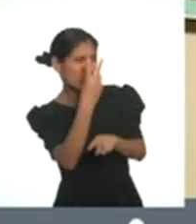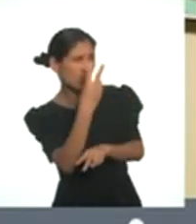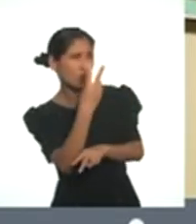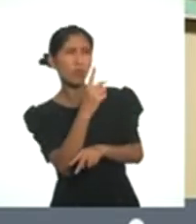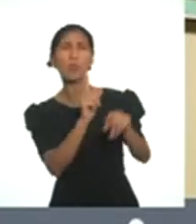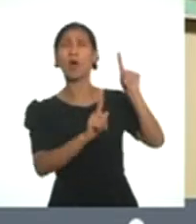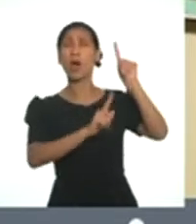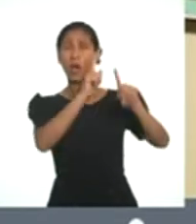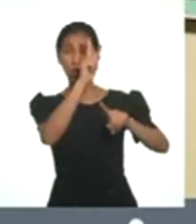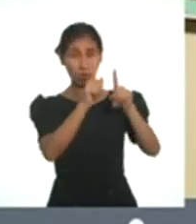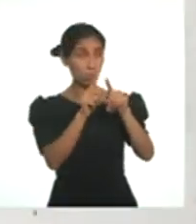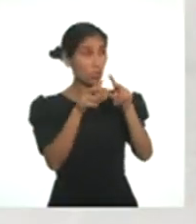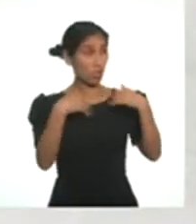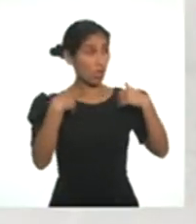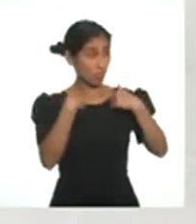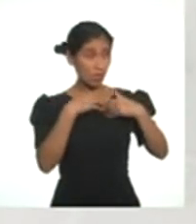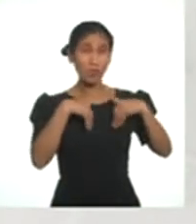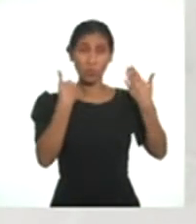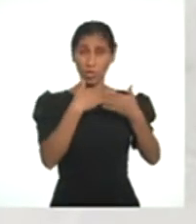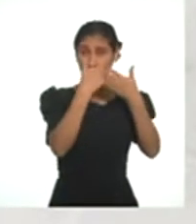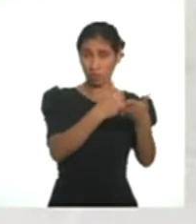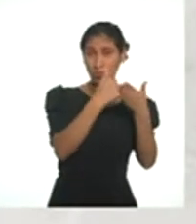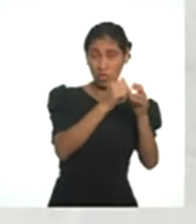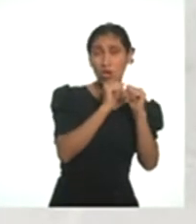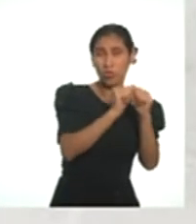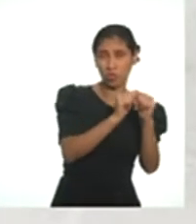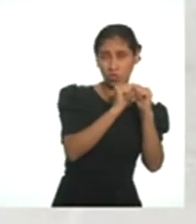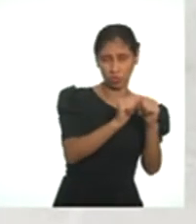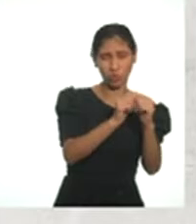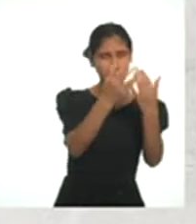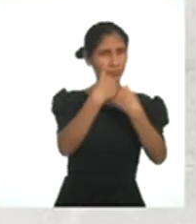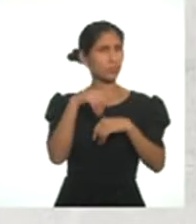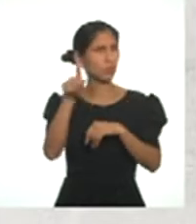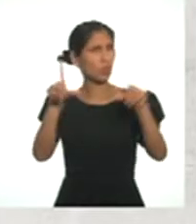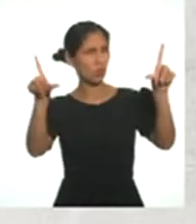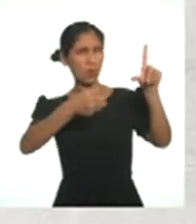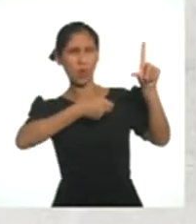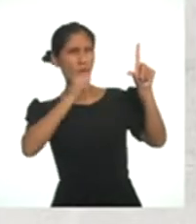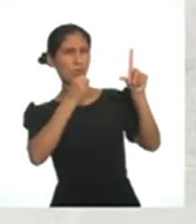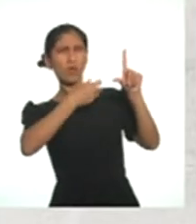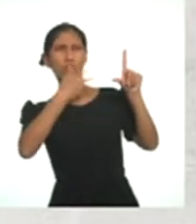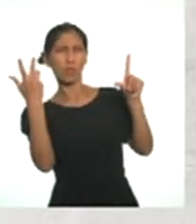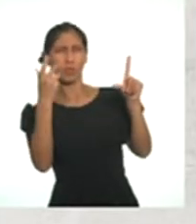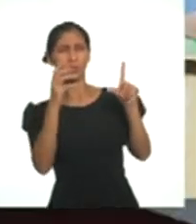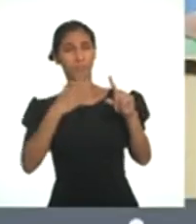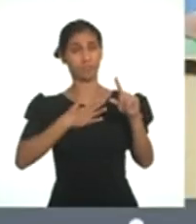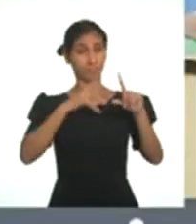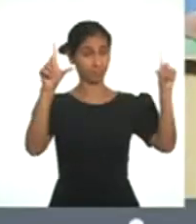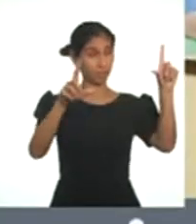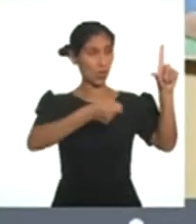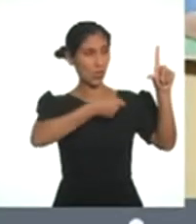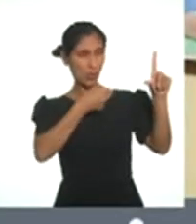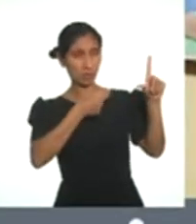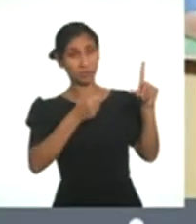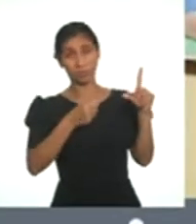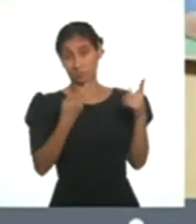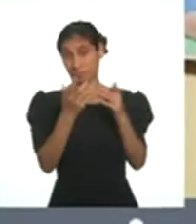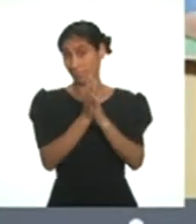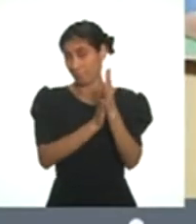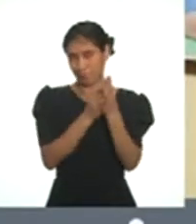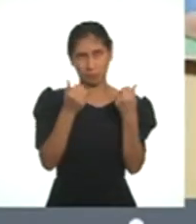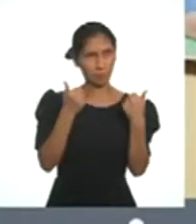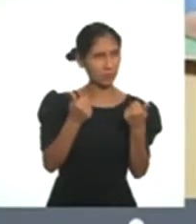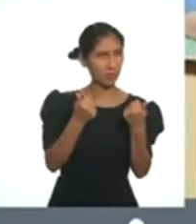puedan repoblar su hábitat. ¿Nos cuentas cómo imaginas que podrías hacer tu reportaje? Mi reportaje podría ser muy